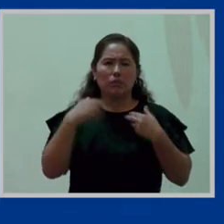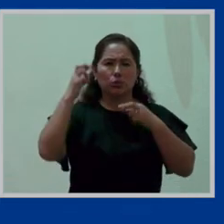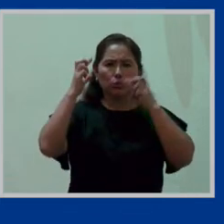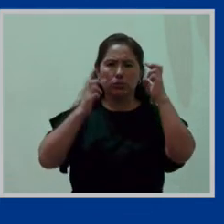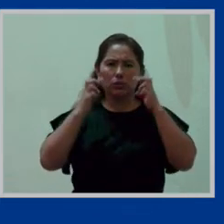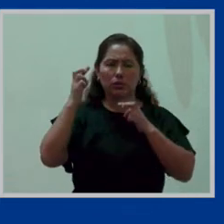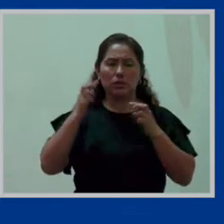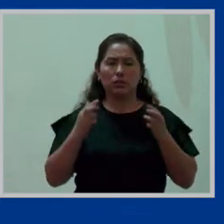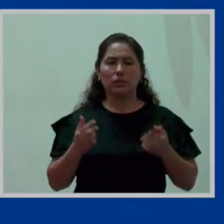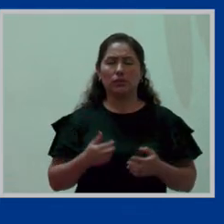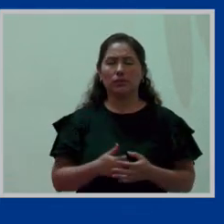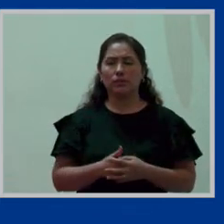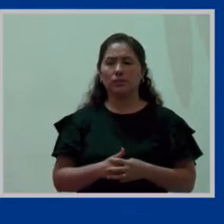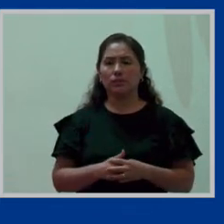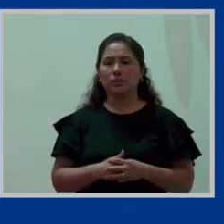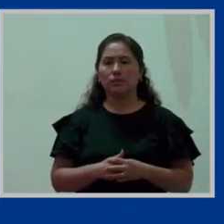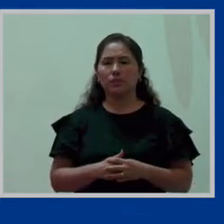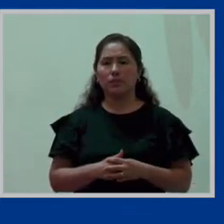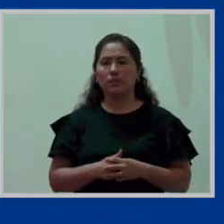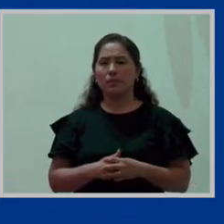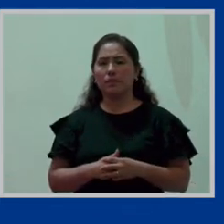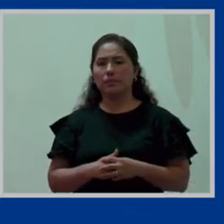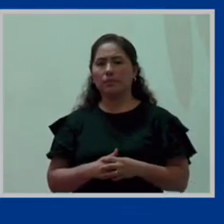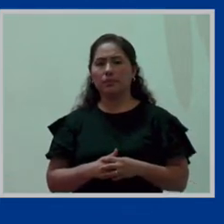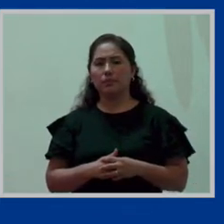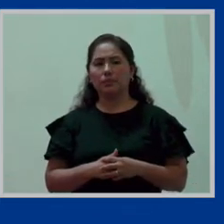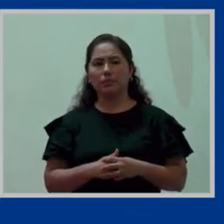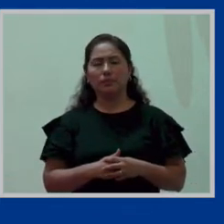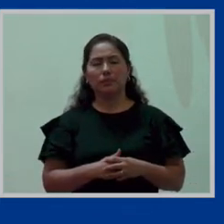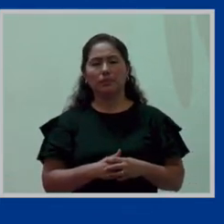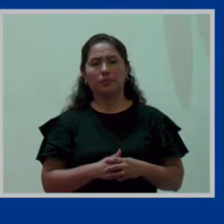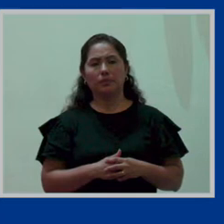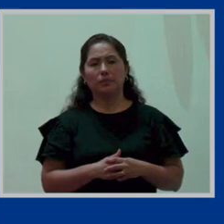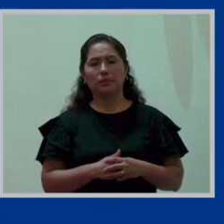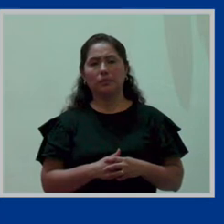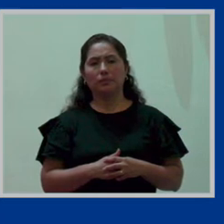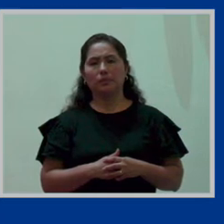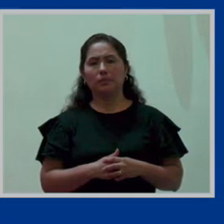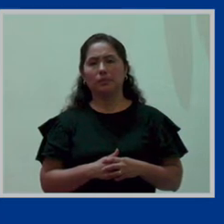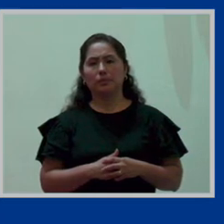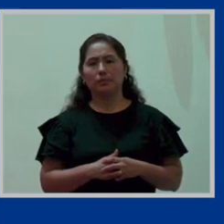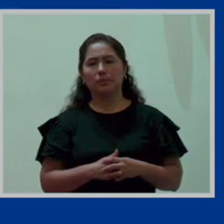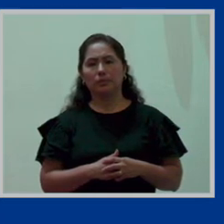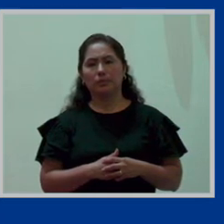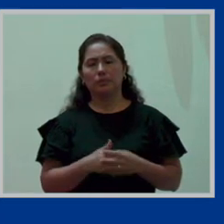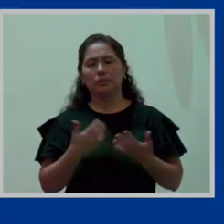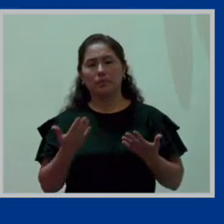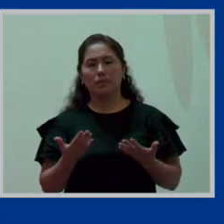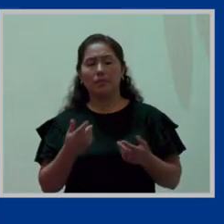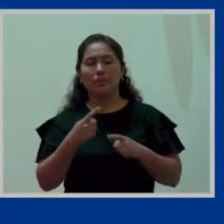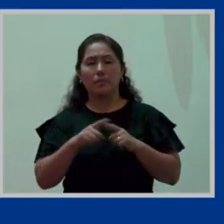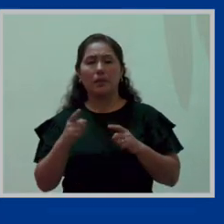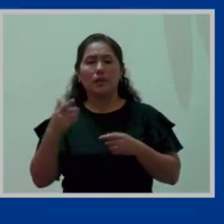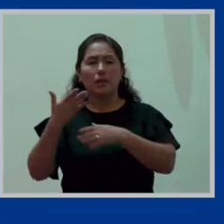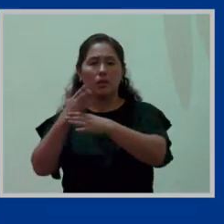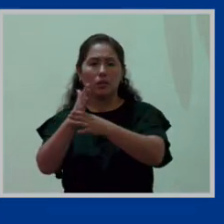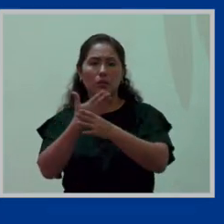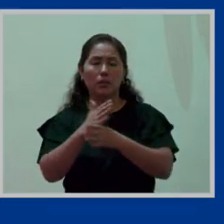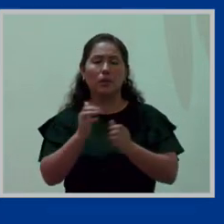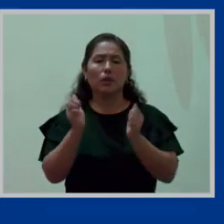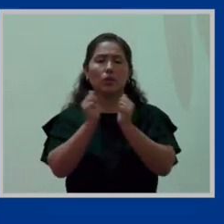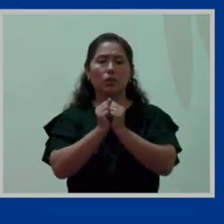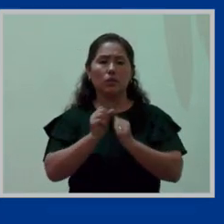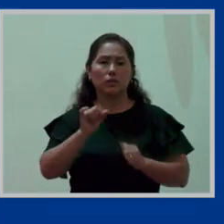tenemos dudas pero va digamos o sea el compartir con nuestra entidad